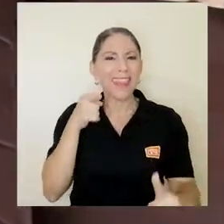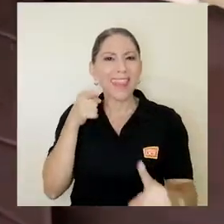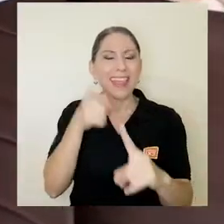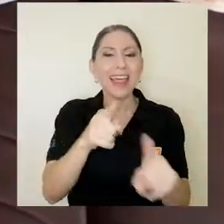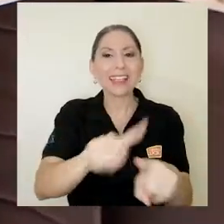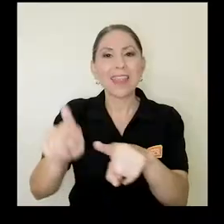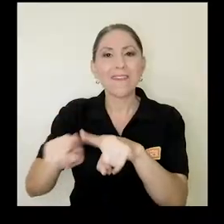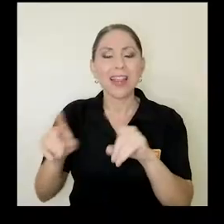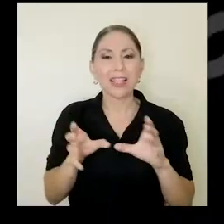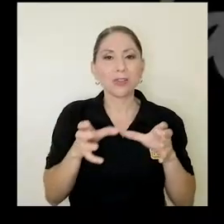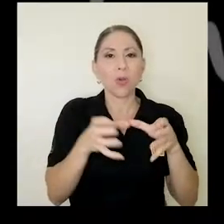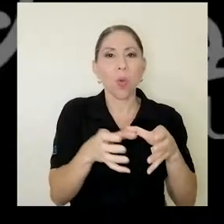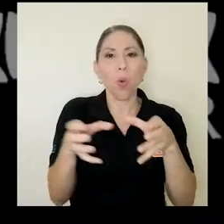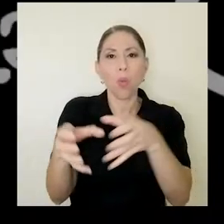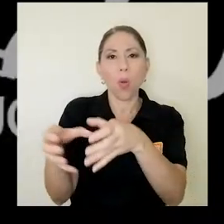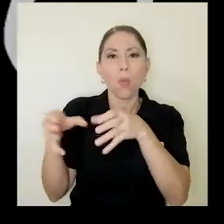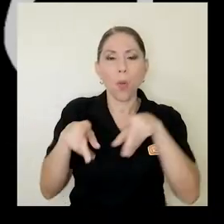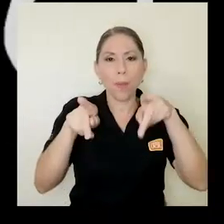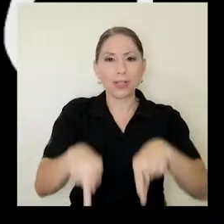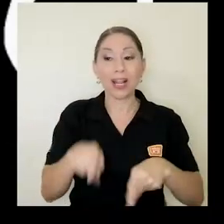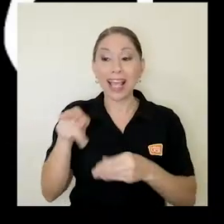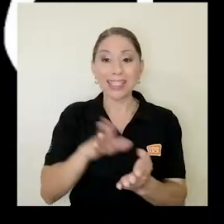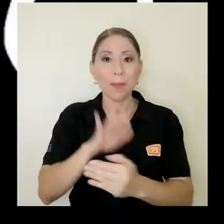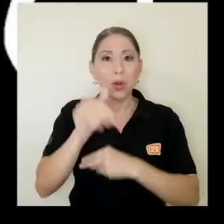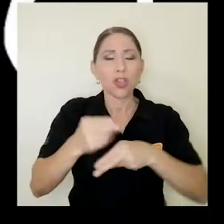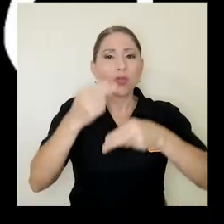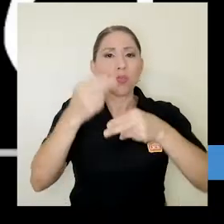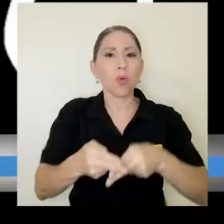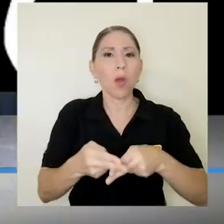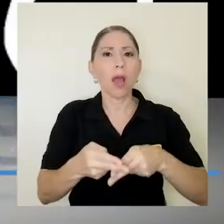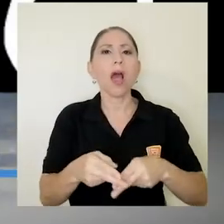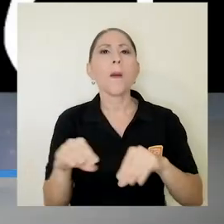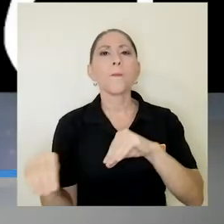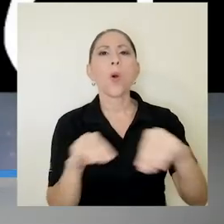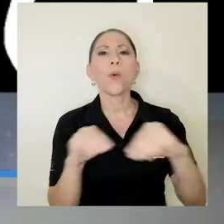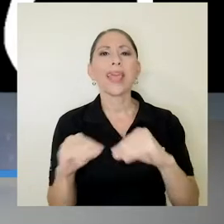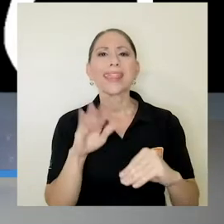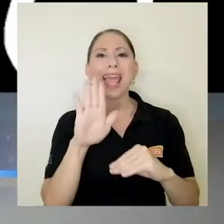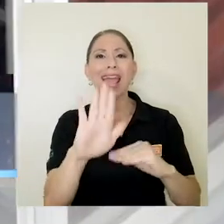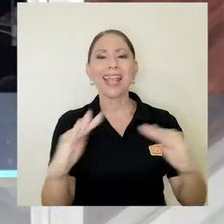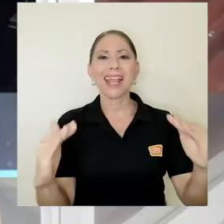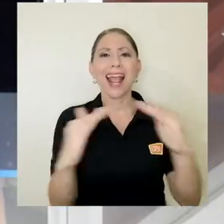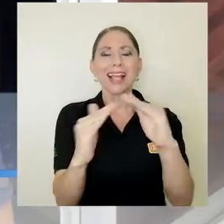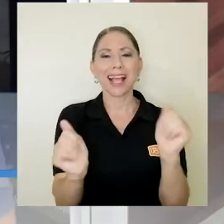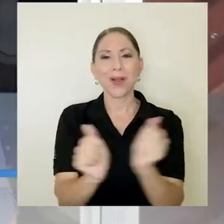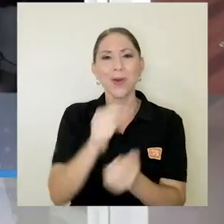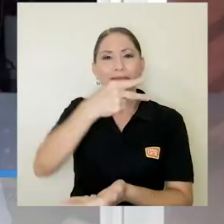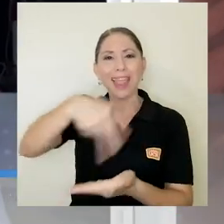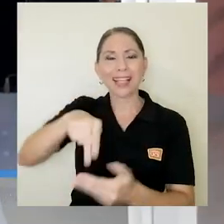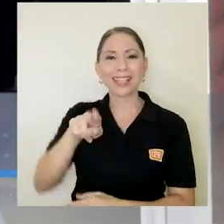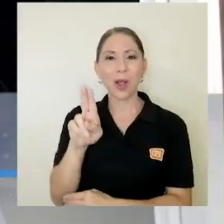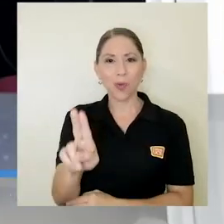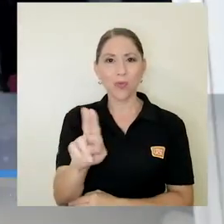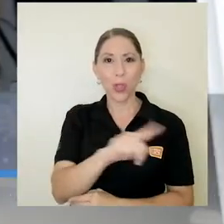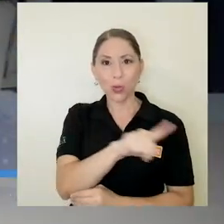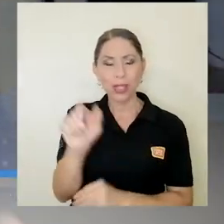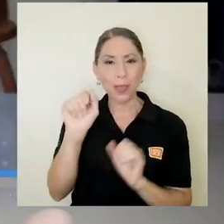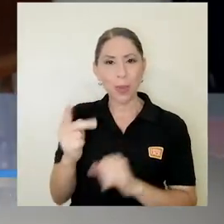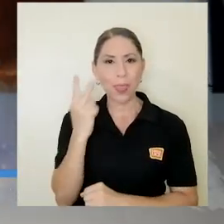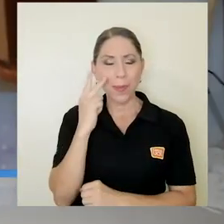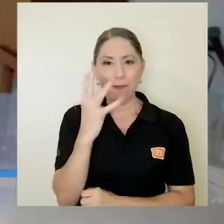Este proyecto recibe el nombre de Movete en Casa con Danza U y usted puede encontrarlo en el Facebook de Danza